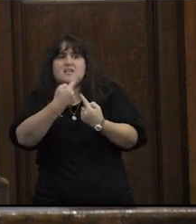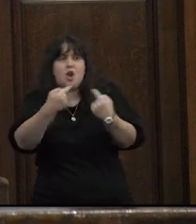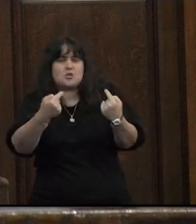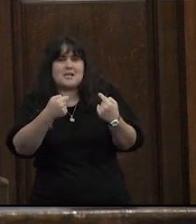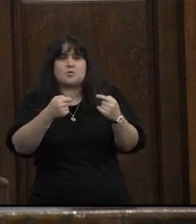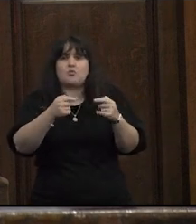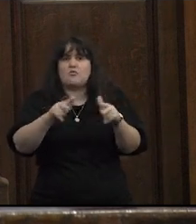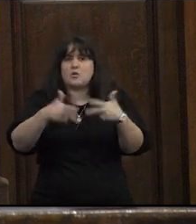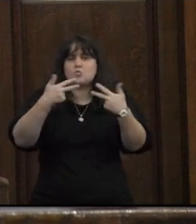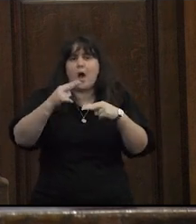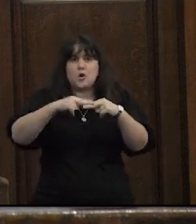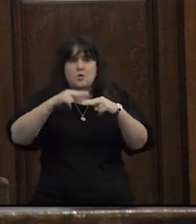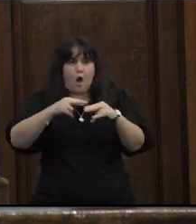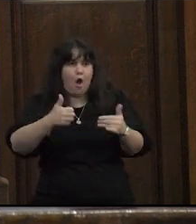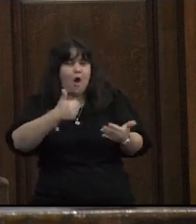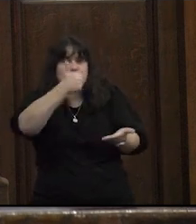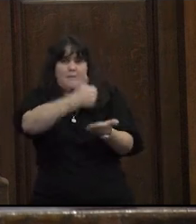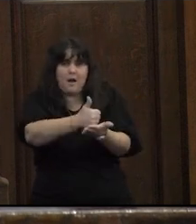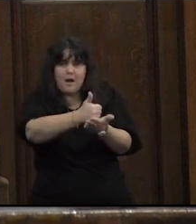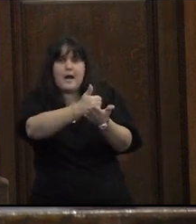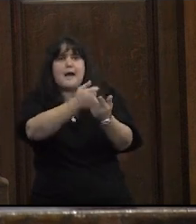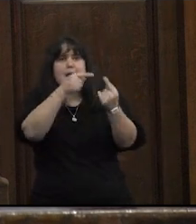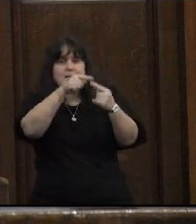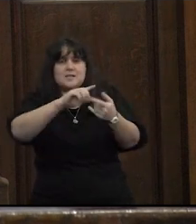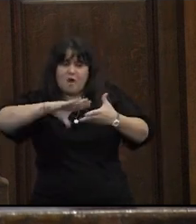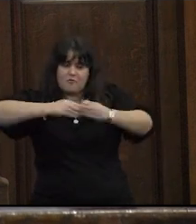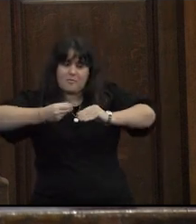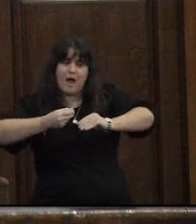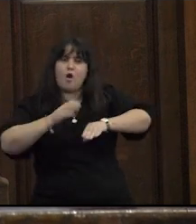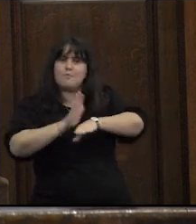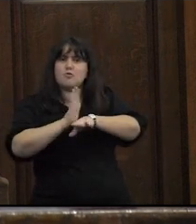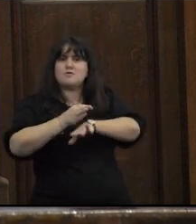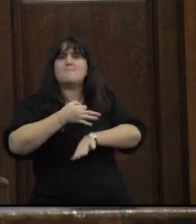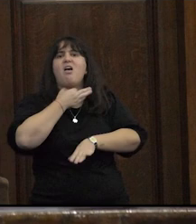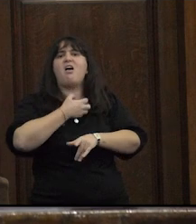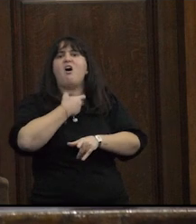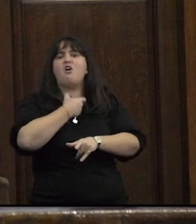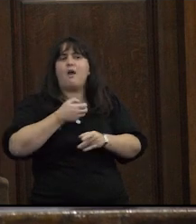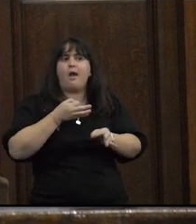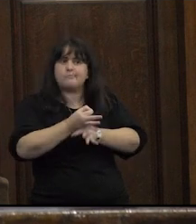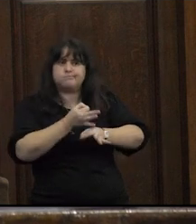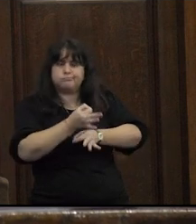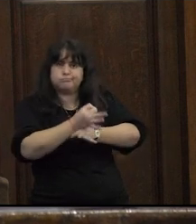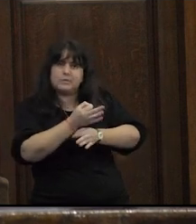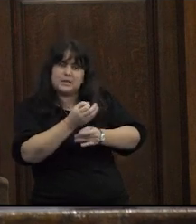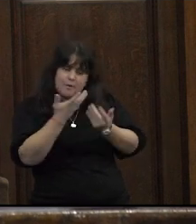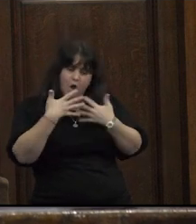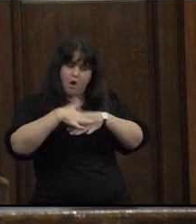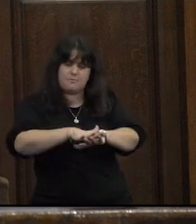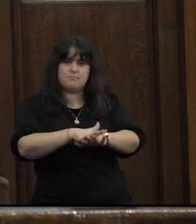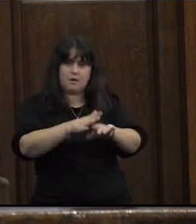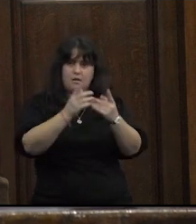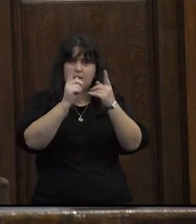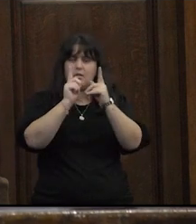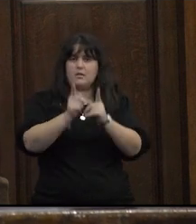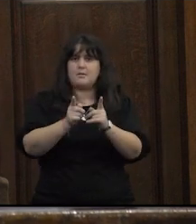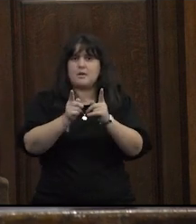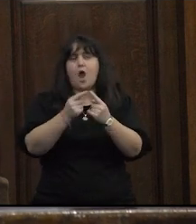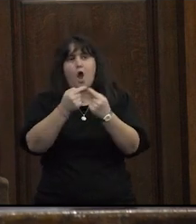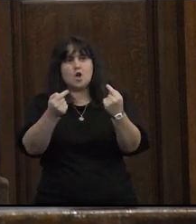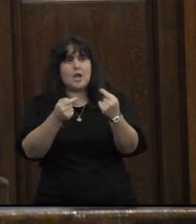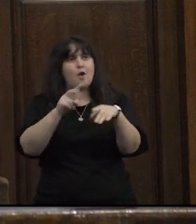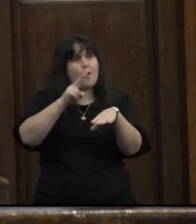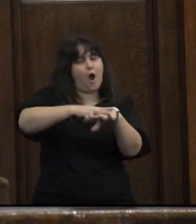espacios virtuales y en espacios presenciales asumen un formato pedagógico y combinan en diferentes grados